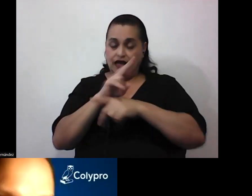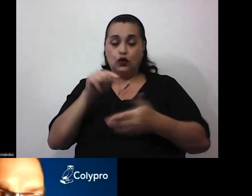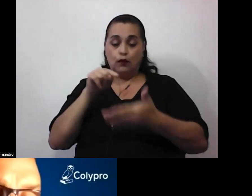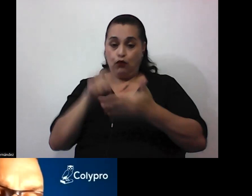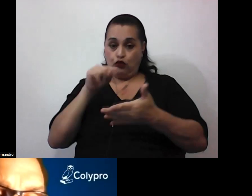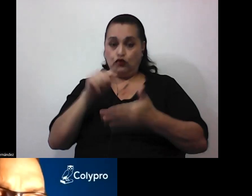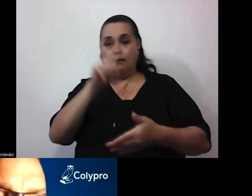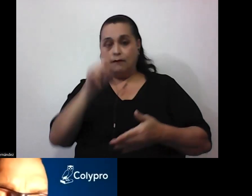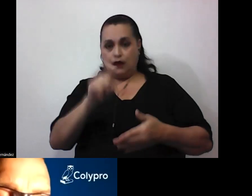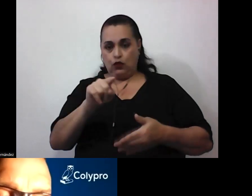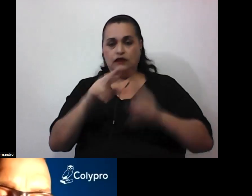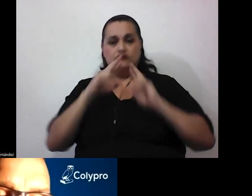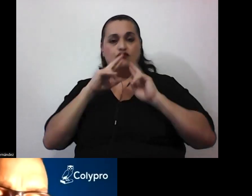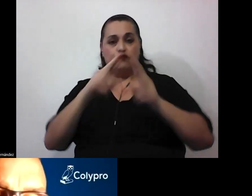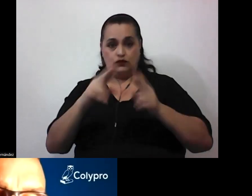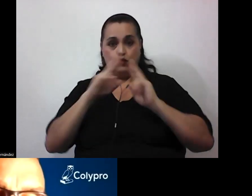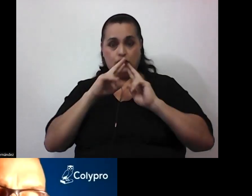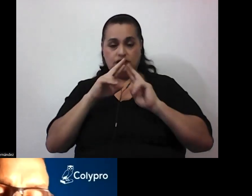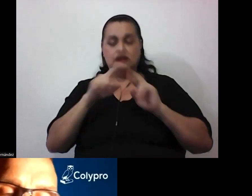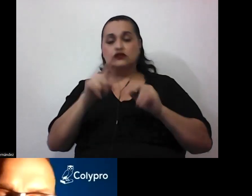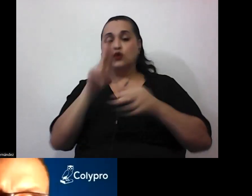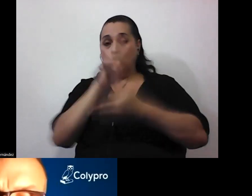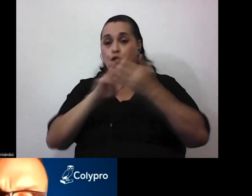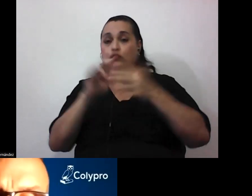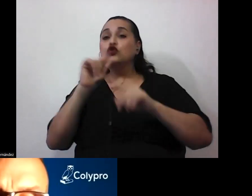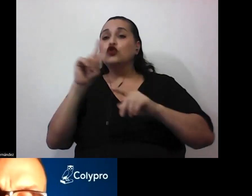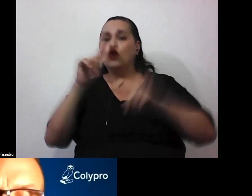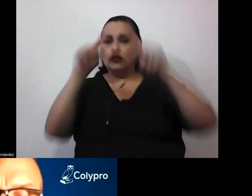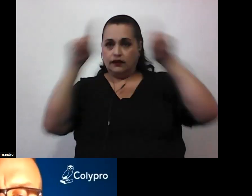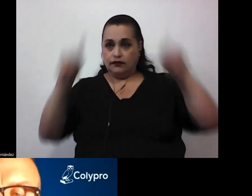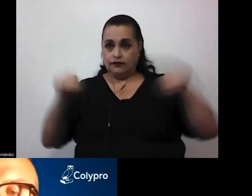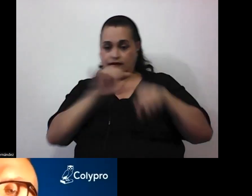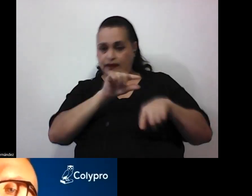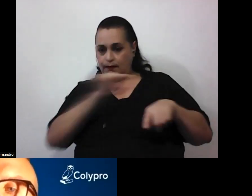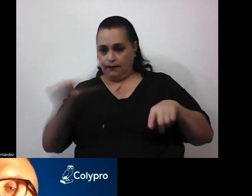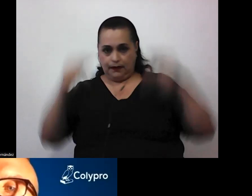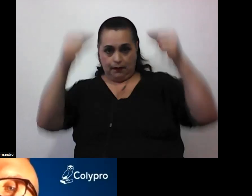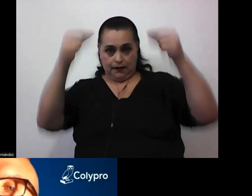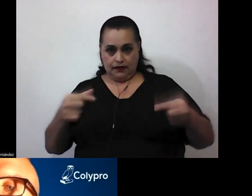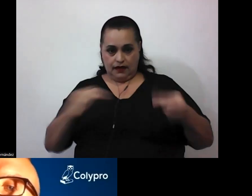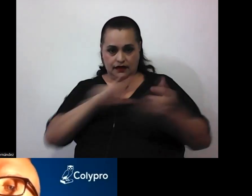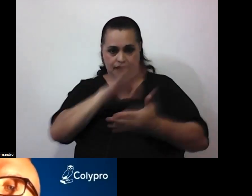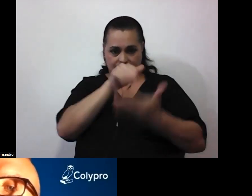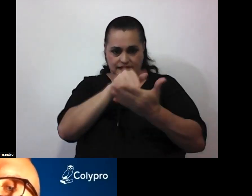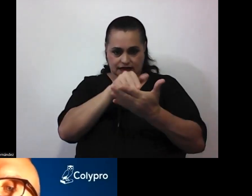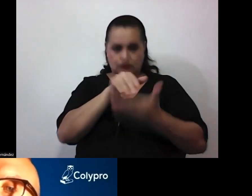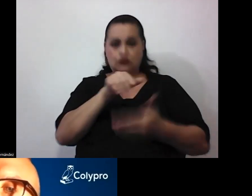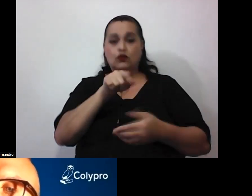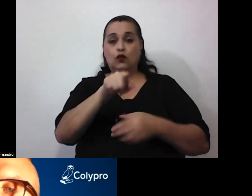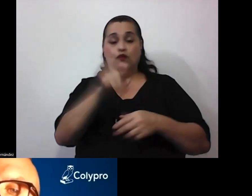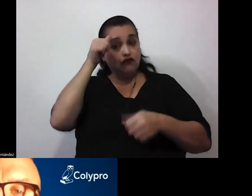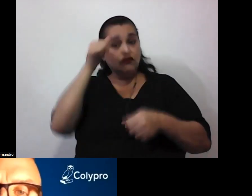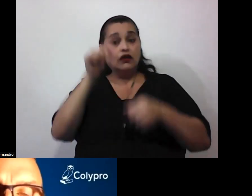preguntas y respuestas que pueden ubicar en la parte inferior de sus pantallas al centro. Entonces recuerden